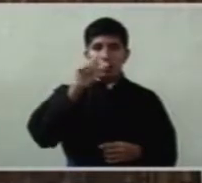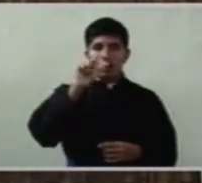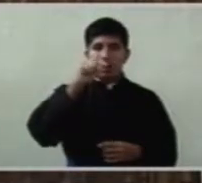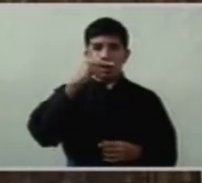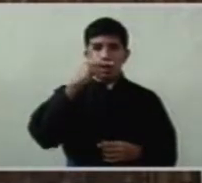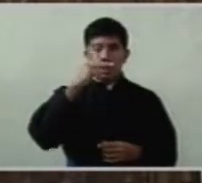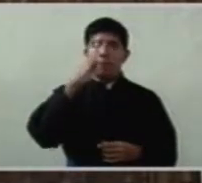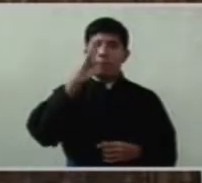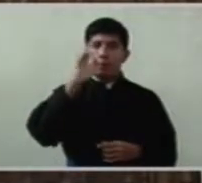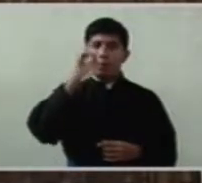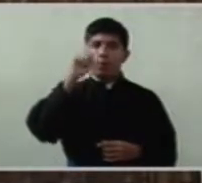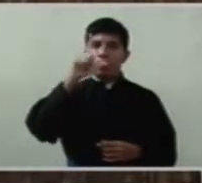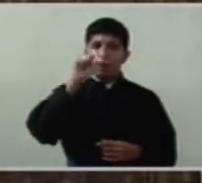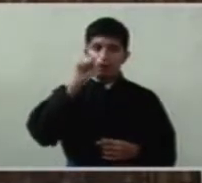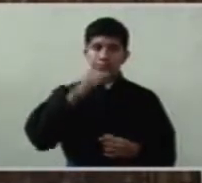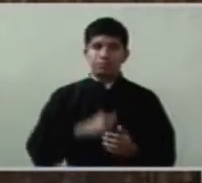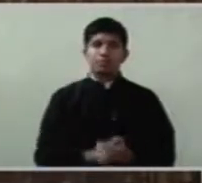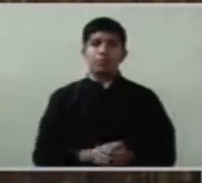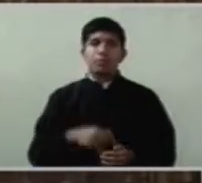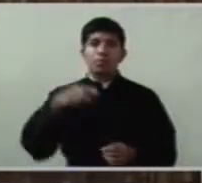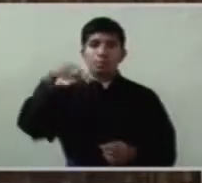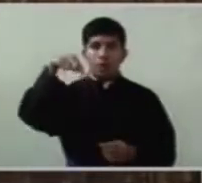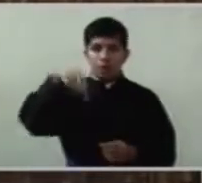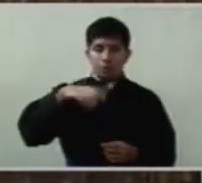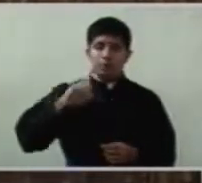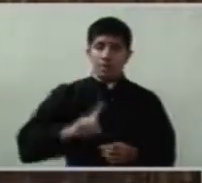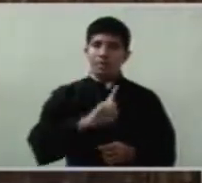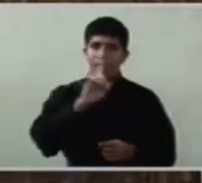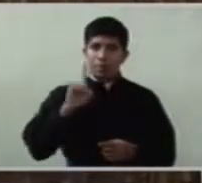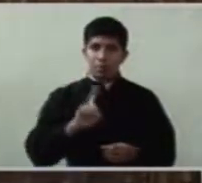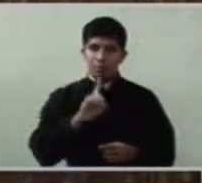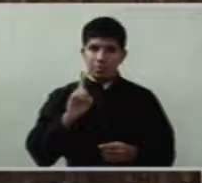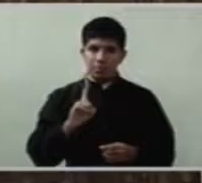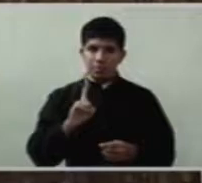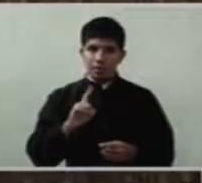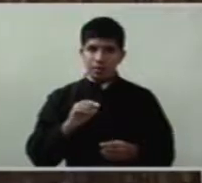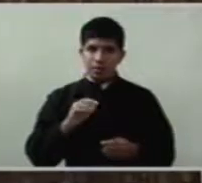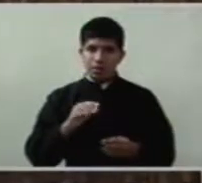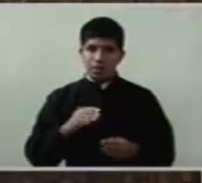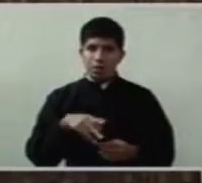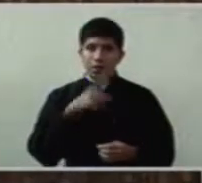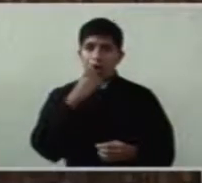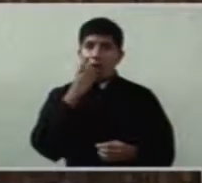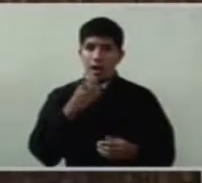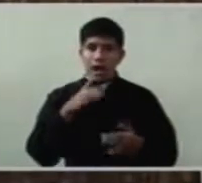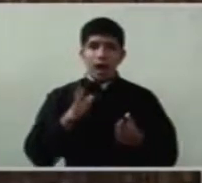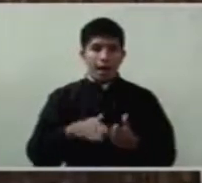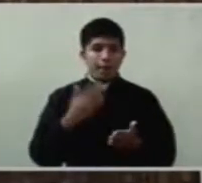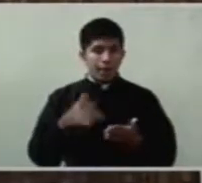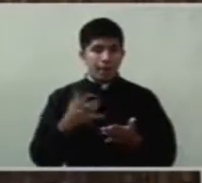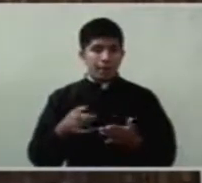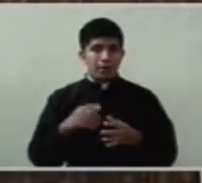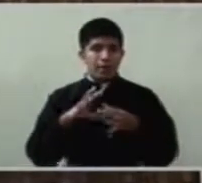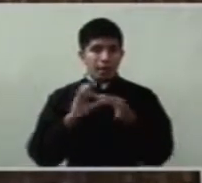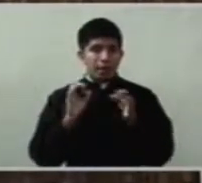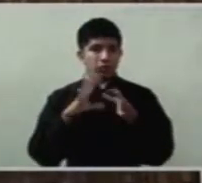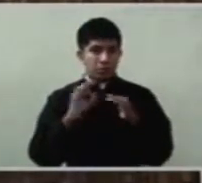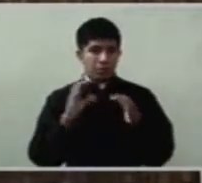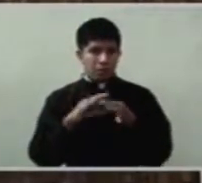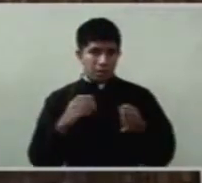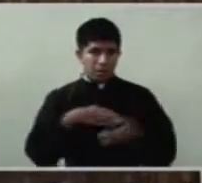o, como en este domingo, habla de la vid, habla del viñedo.